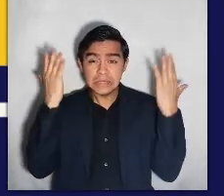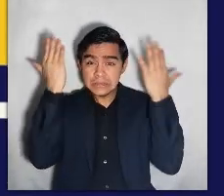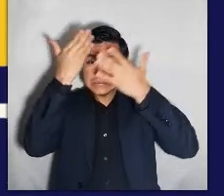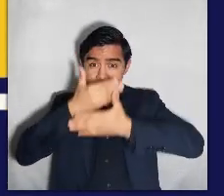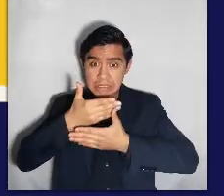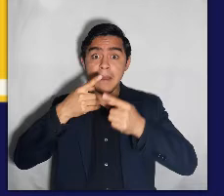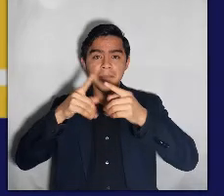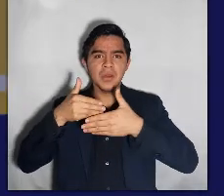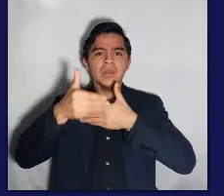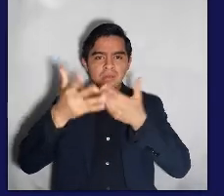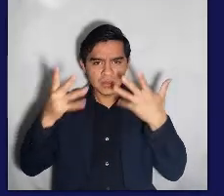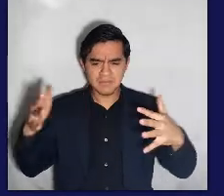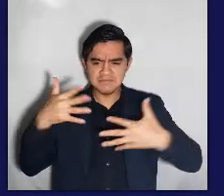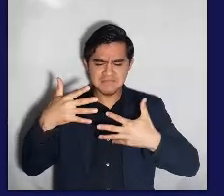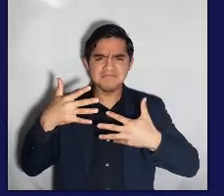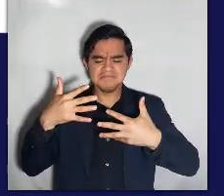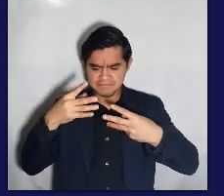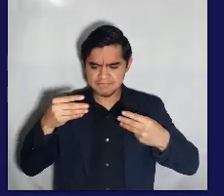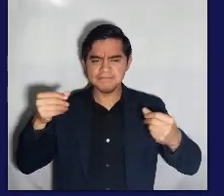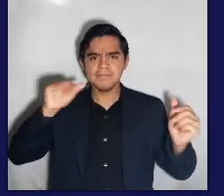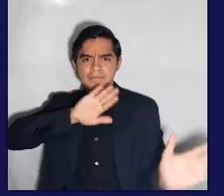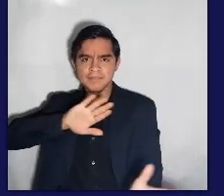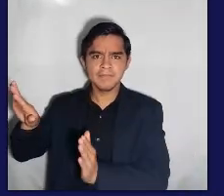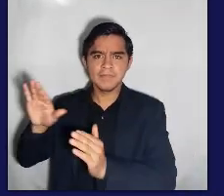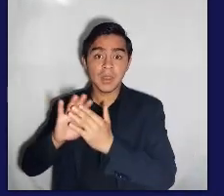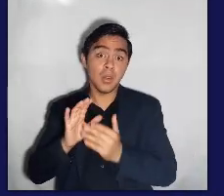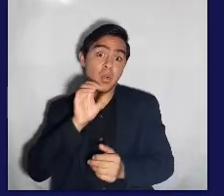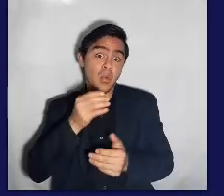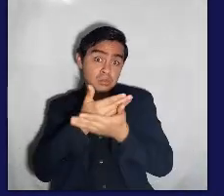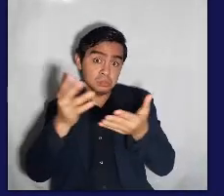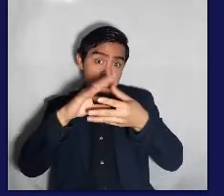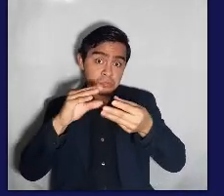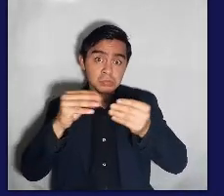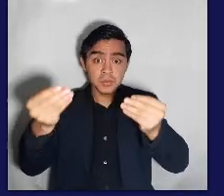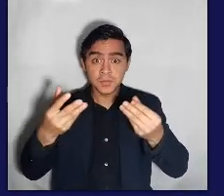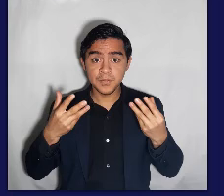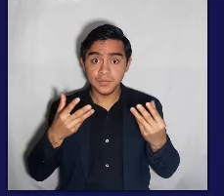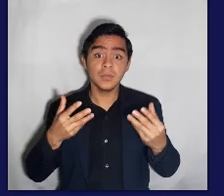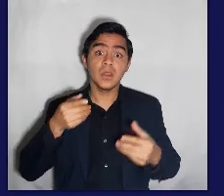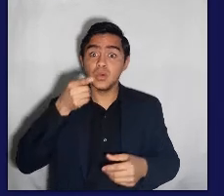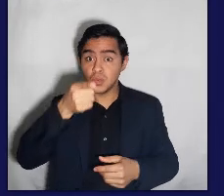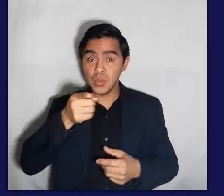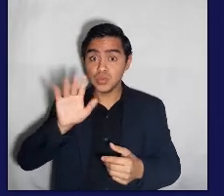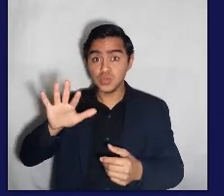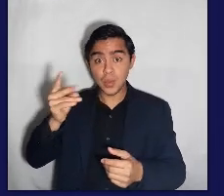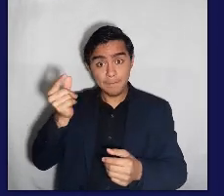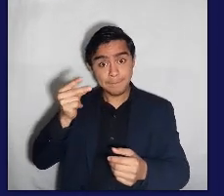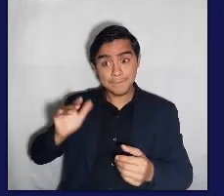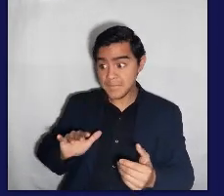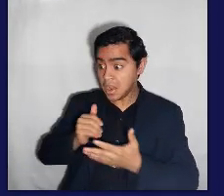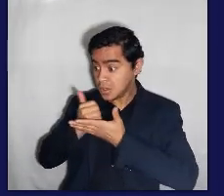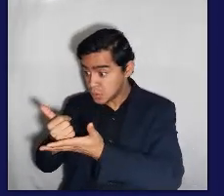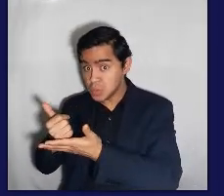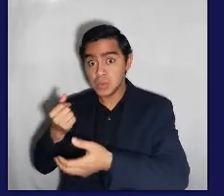oscuridad, pero ya después superaste este miedo. O puedes contarme de cómo salvaste a